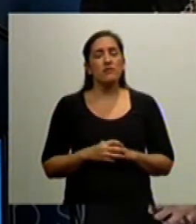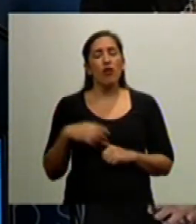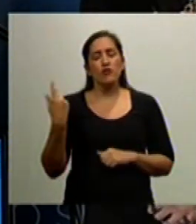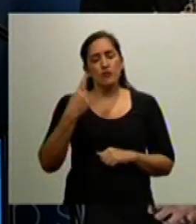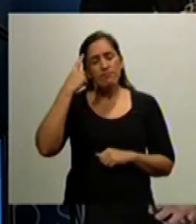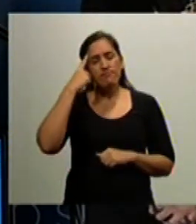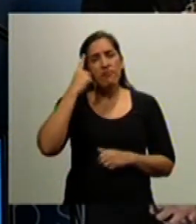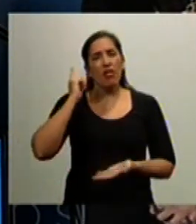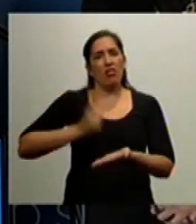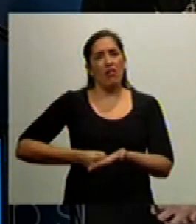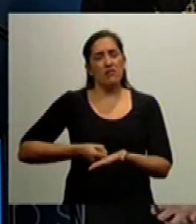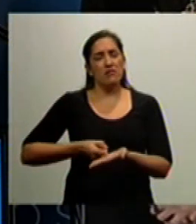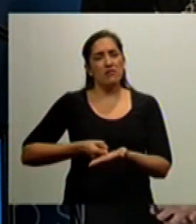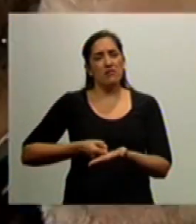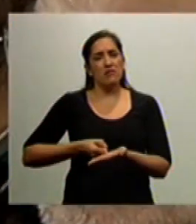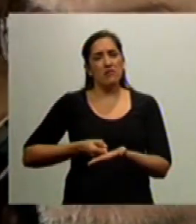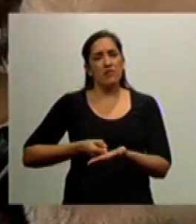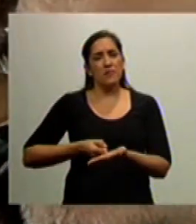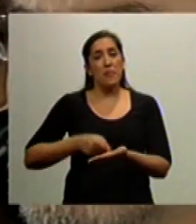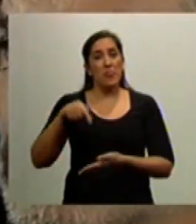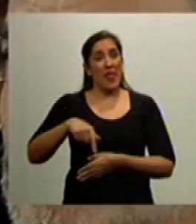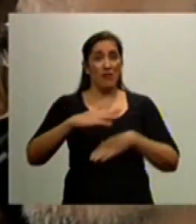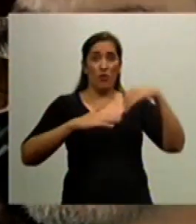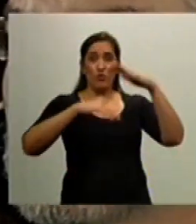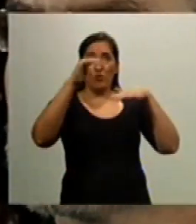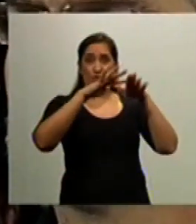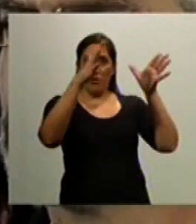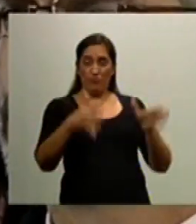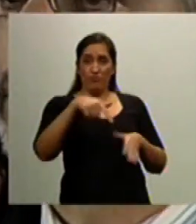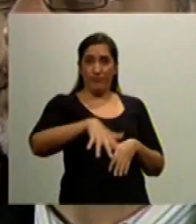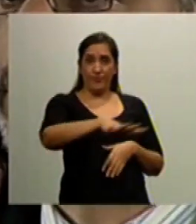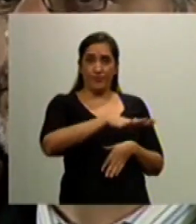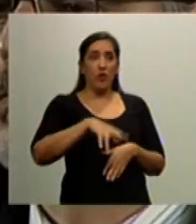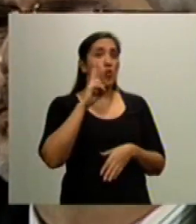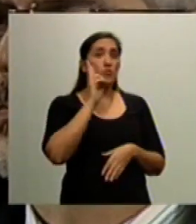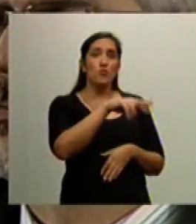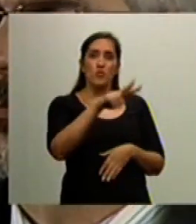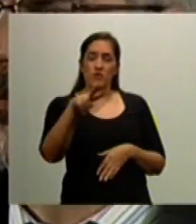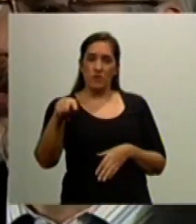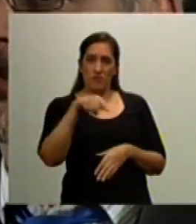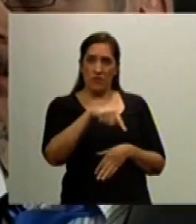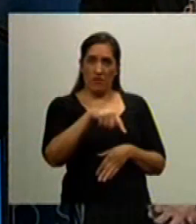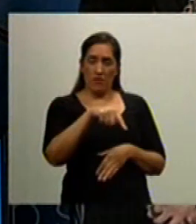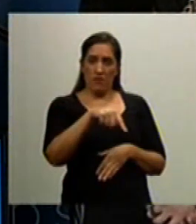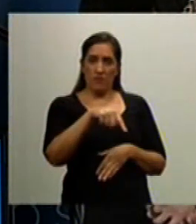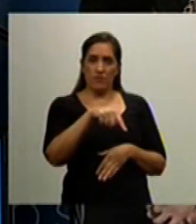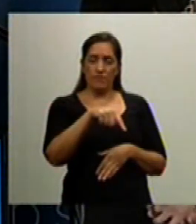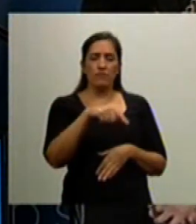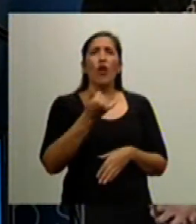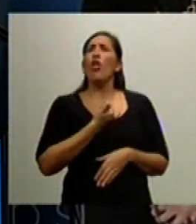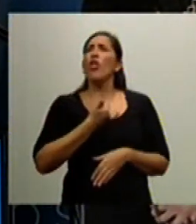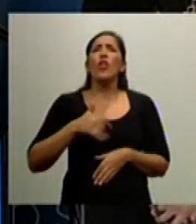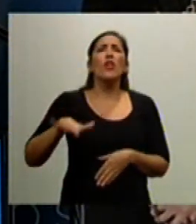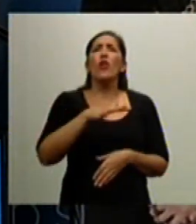decidido que esta construcción, que este museo tuviera lugar